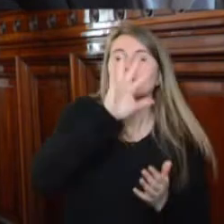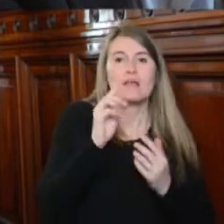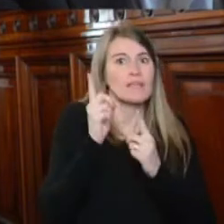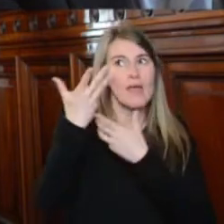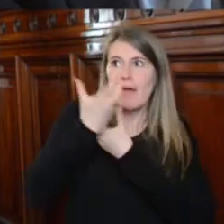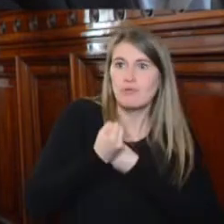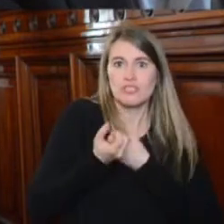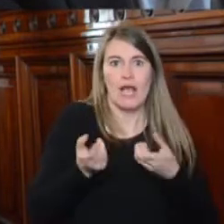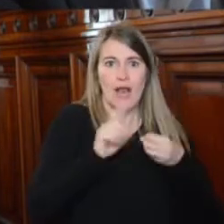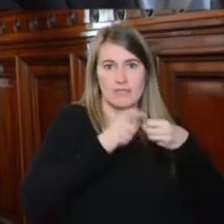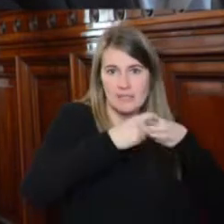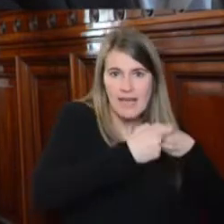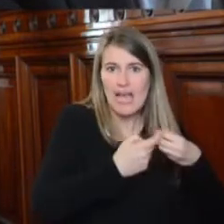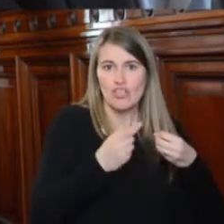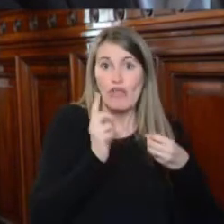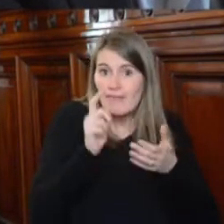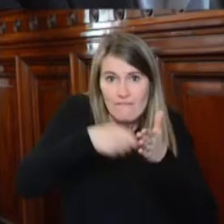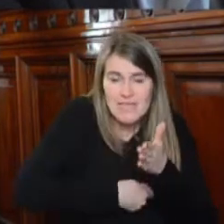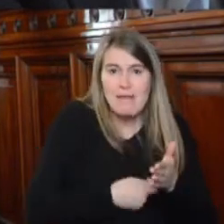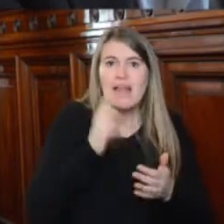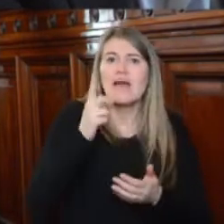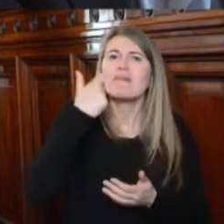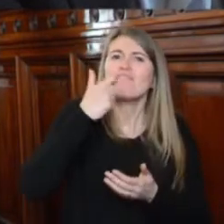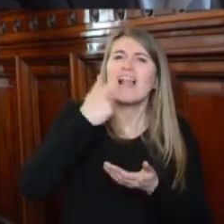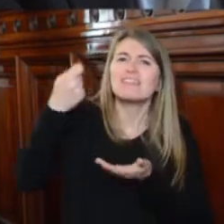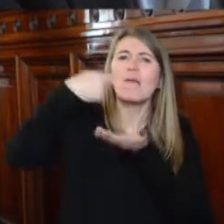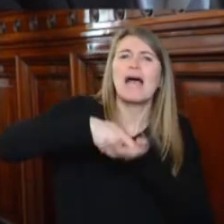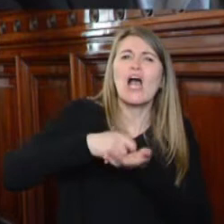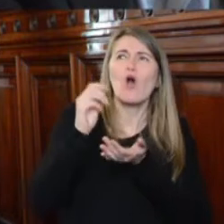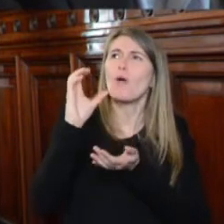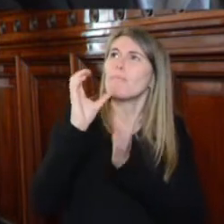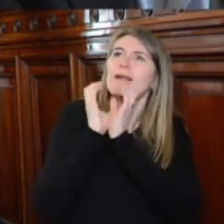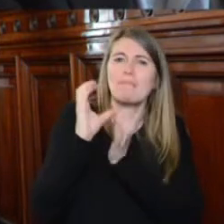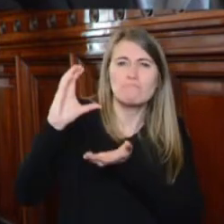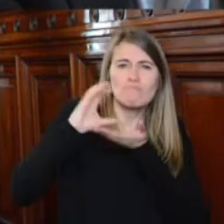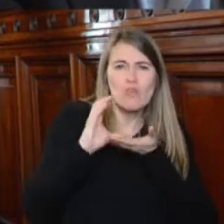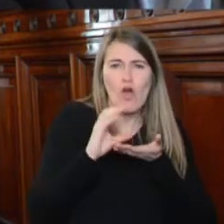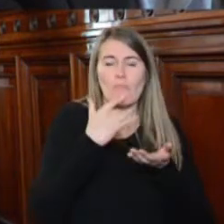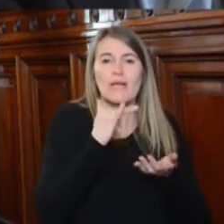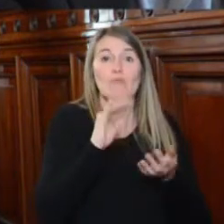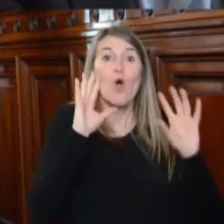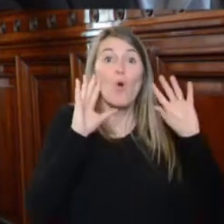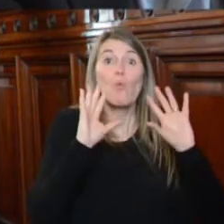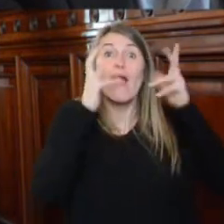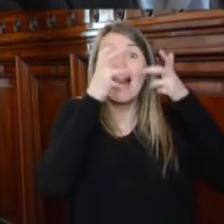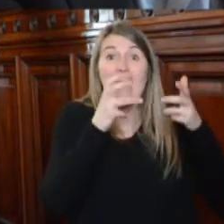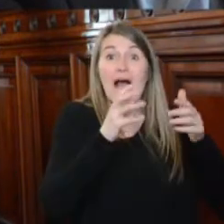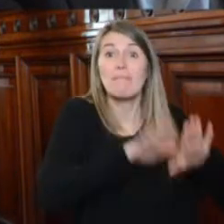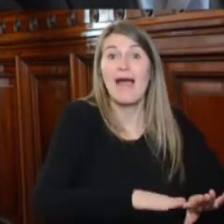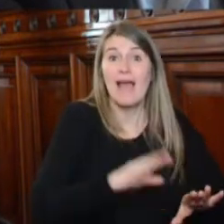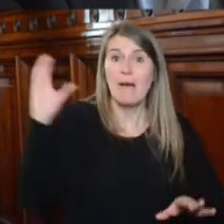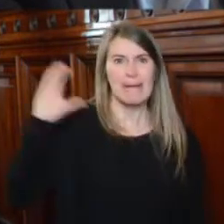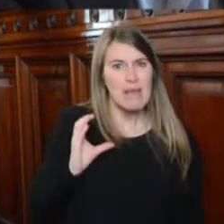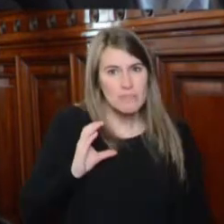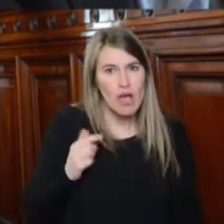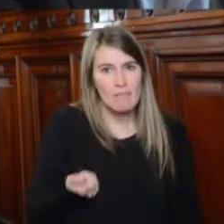mayoritario, además de disponer el pago de un premio a los trabajadores que rompiesen la huelga. Asimismo, en contexto de